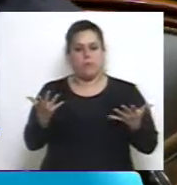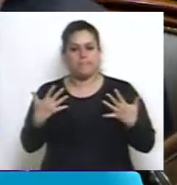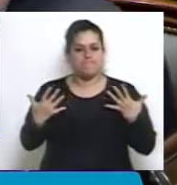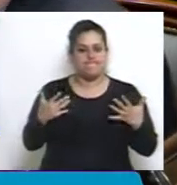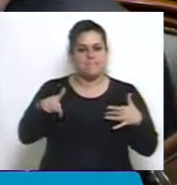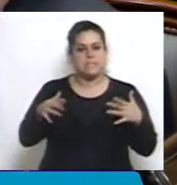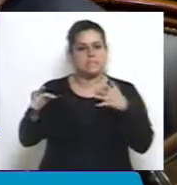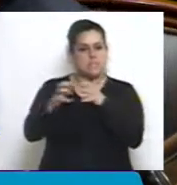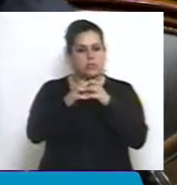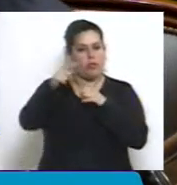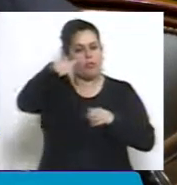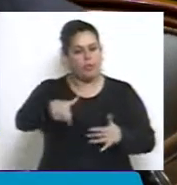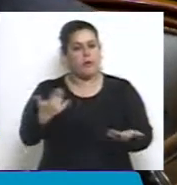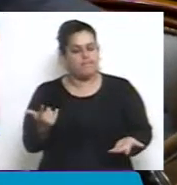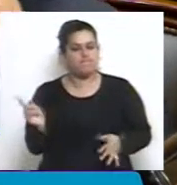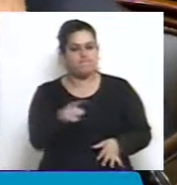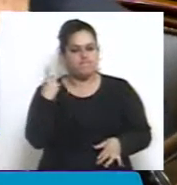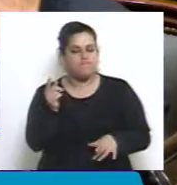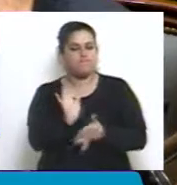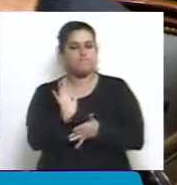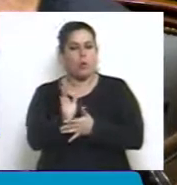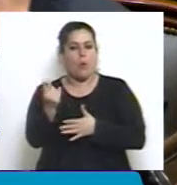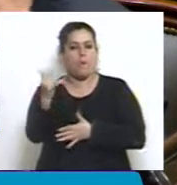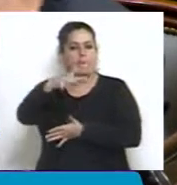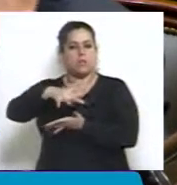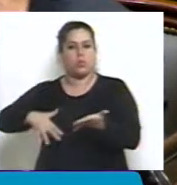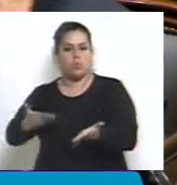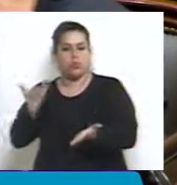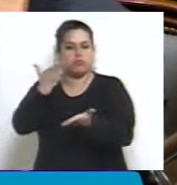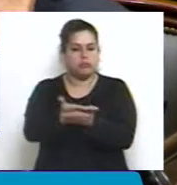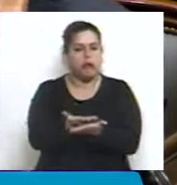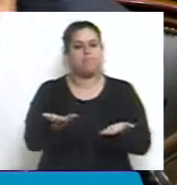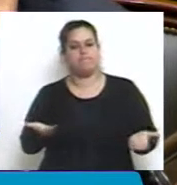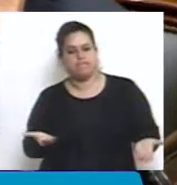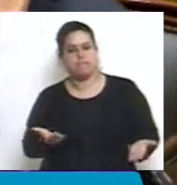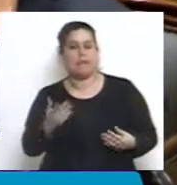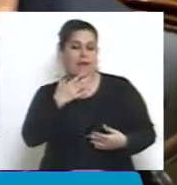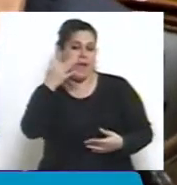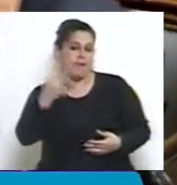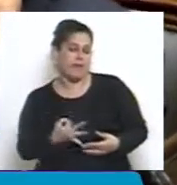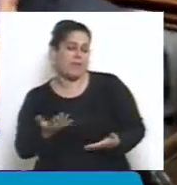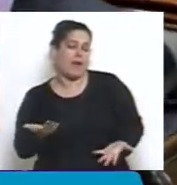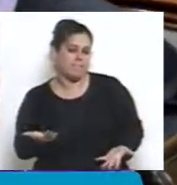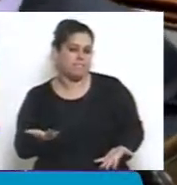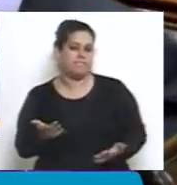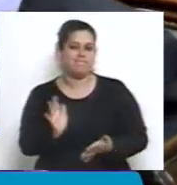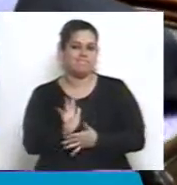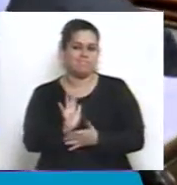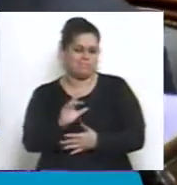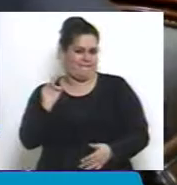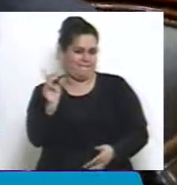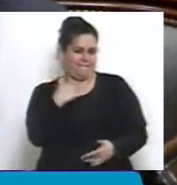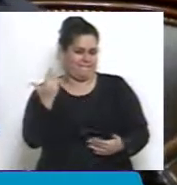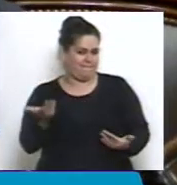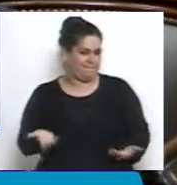donde estamos tratando un presupuesto que realmente resulta indignante